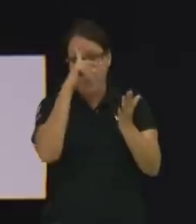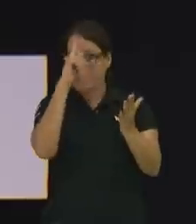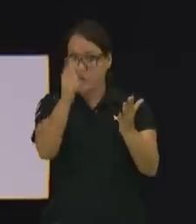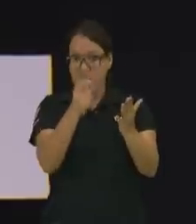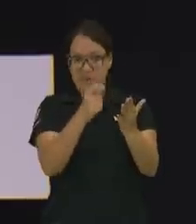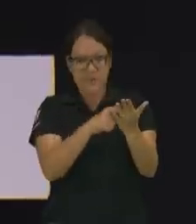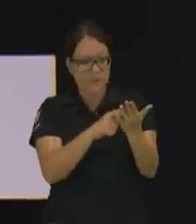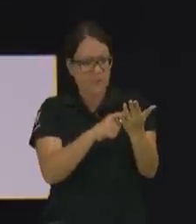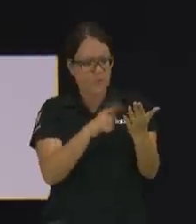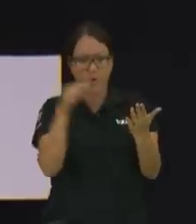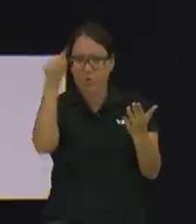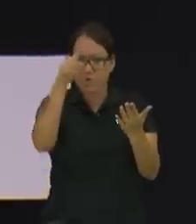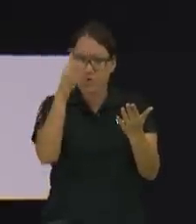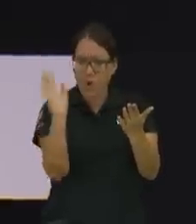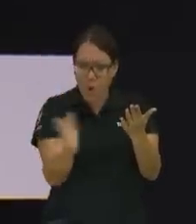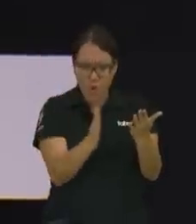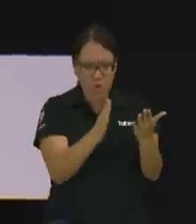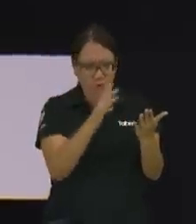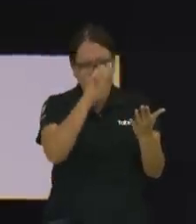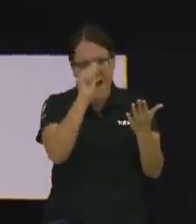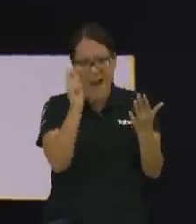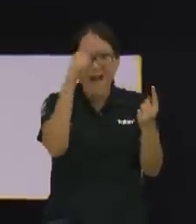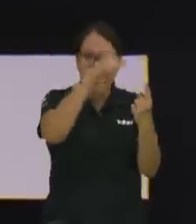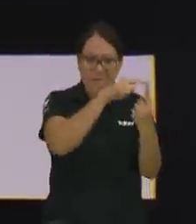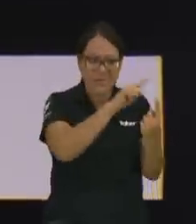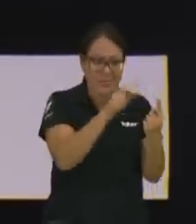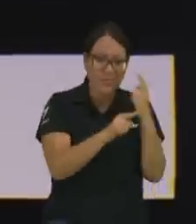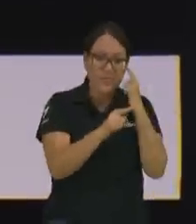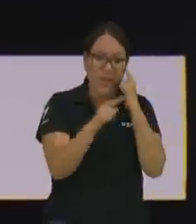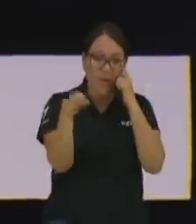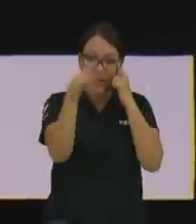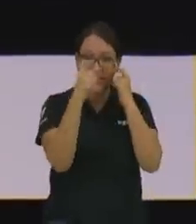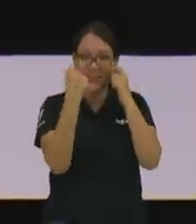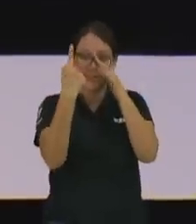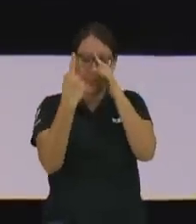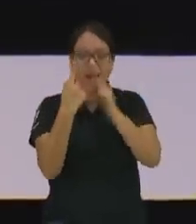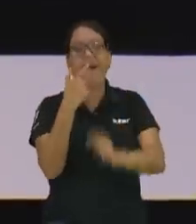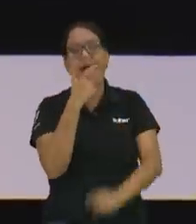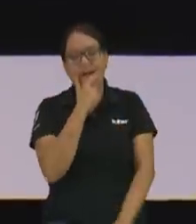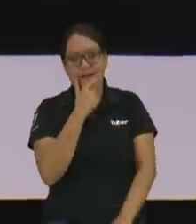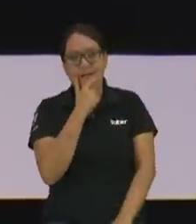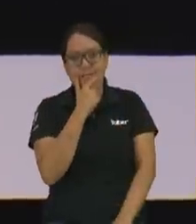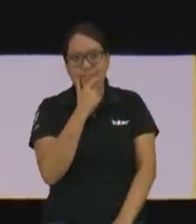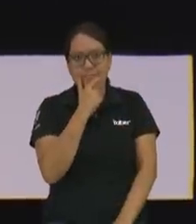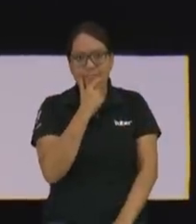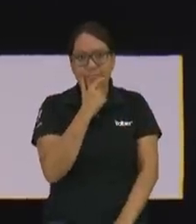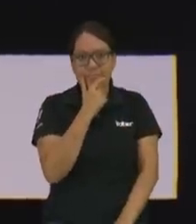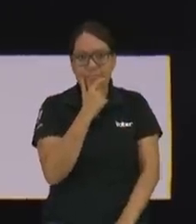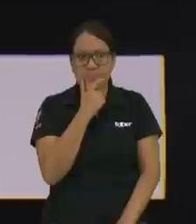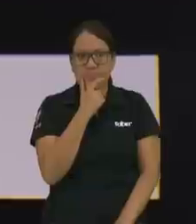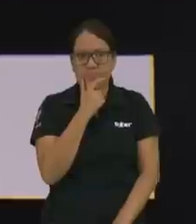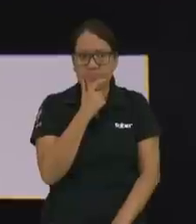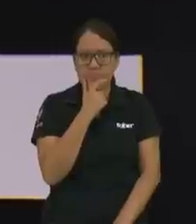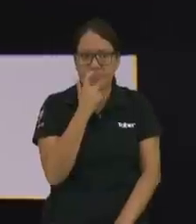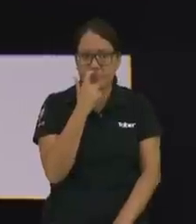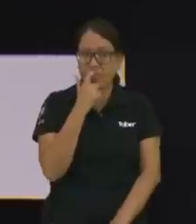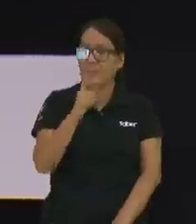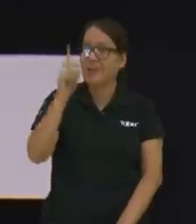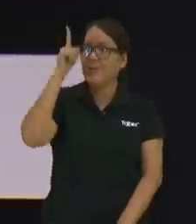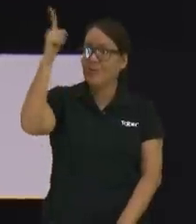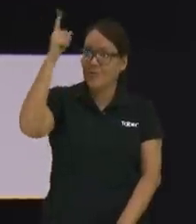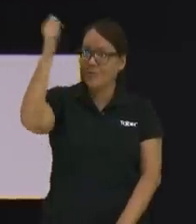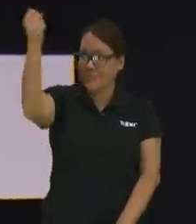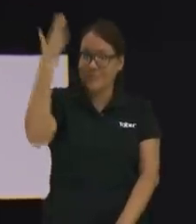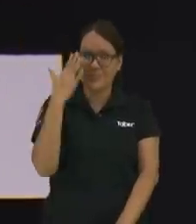va clasificando De la A a la Z Se va a dar cuenta de todo lo que hay Dios tiene una palabra Viva y eficaz